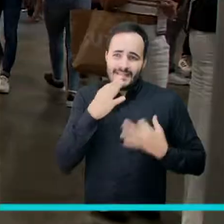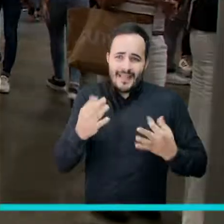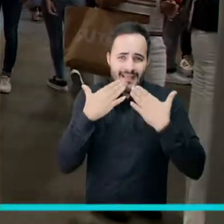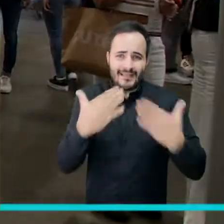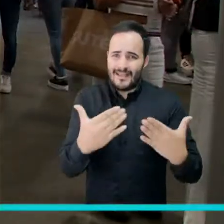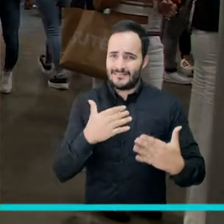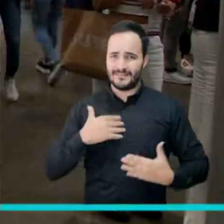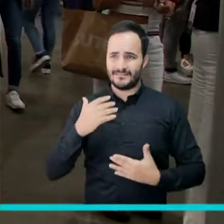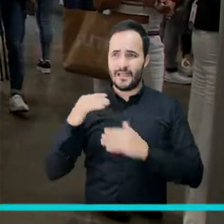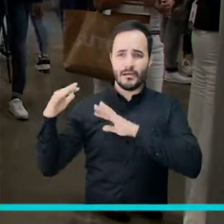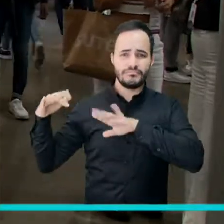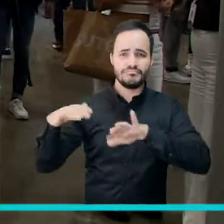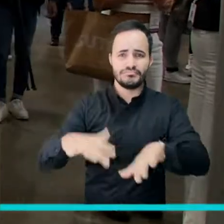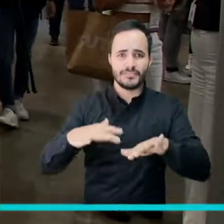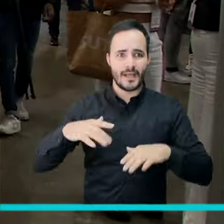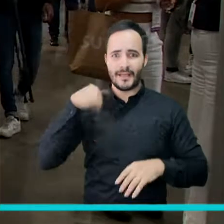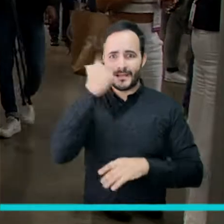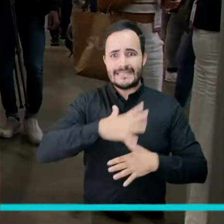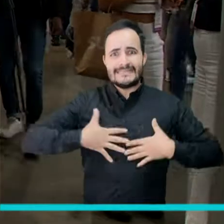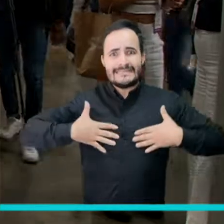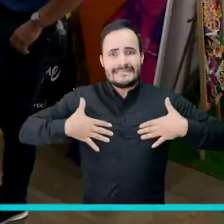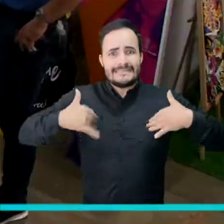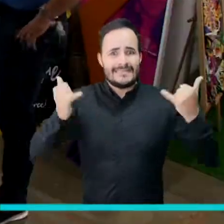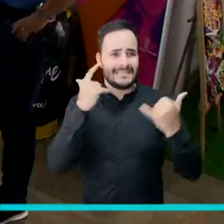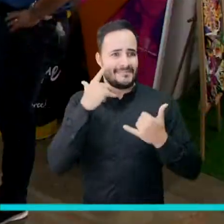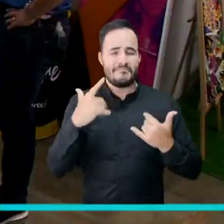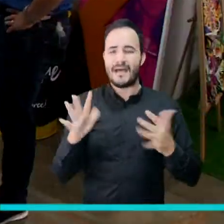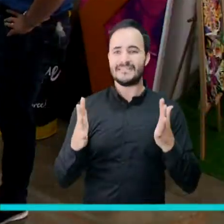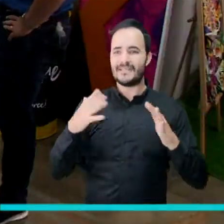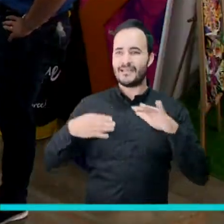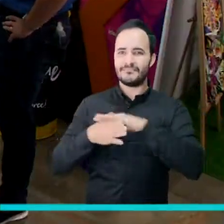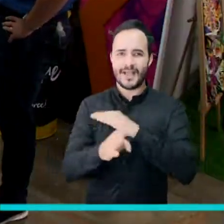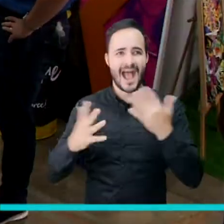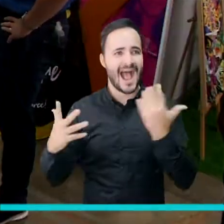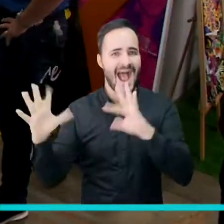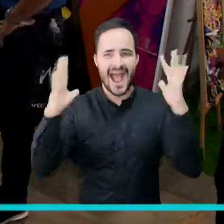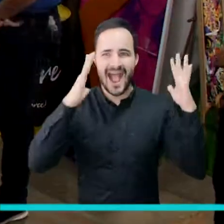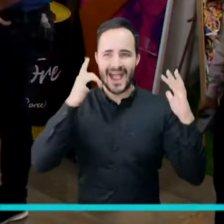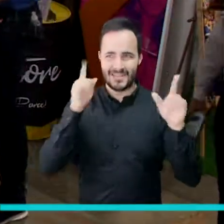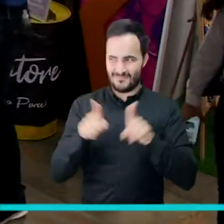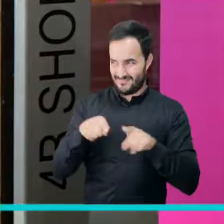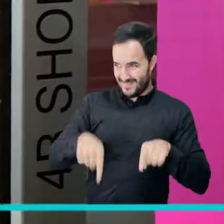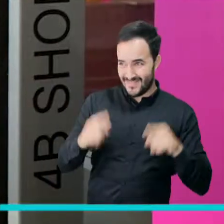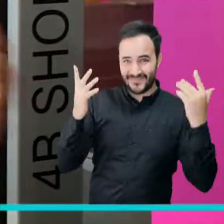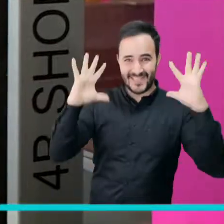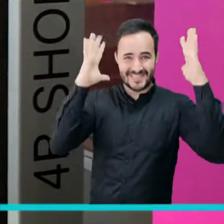clientes, la gente que llega a todas, es como con una exclusividad, como que llegamos a la fiesta.